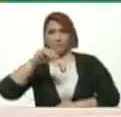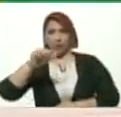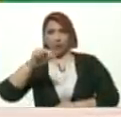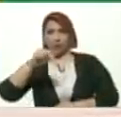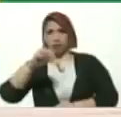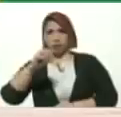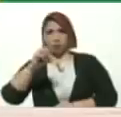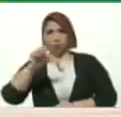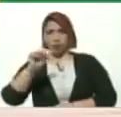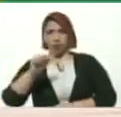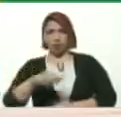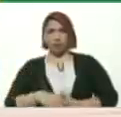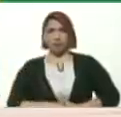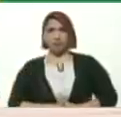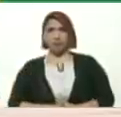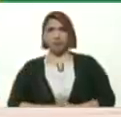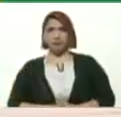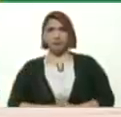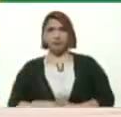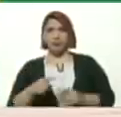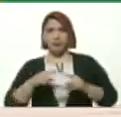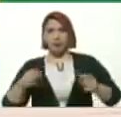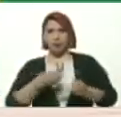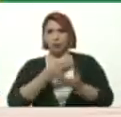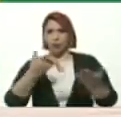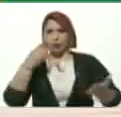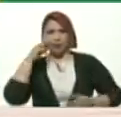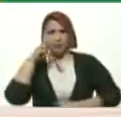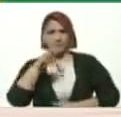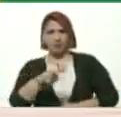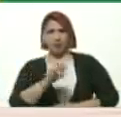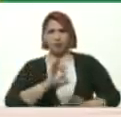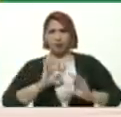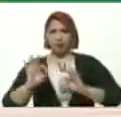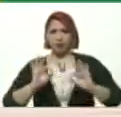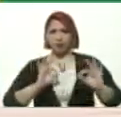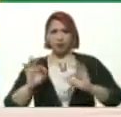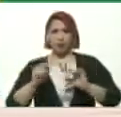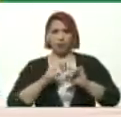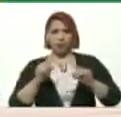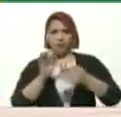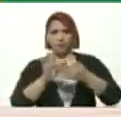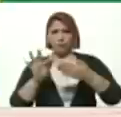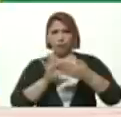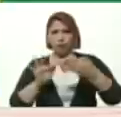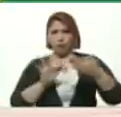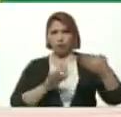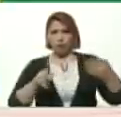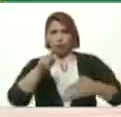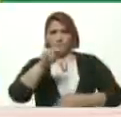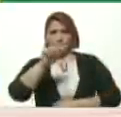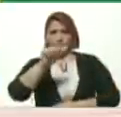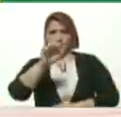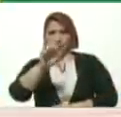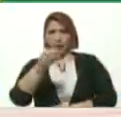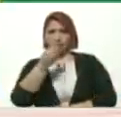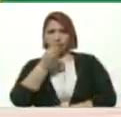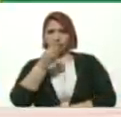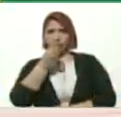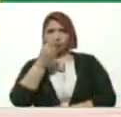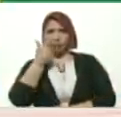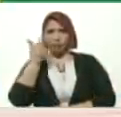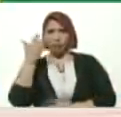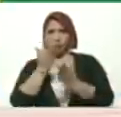Tibisay Vaquero Para que ustedes Vean los preparativos Para el funcionamiento Del PAE Adelante